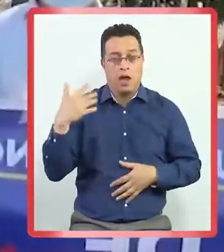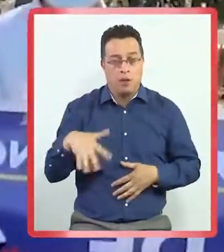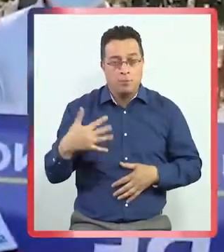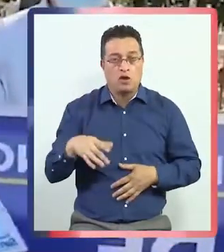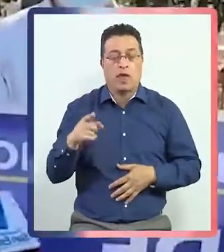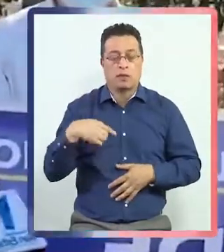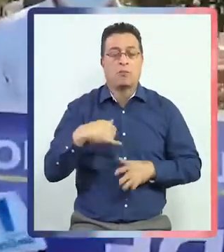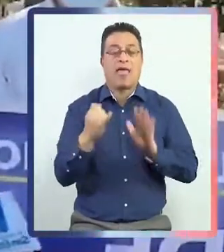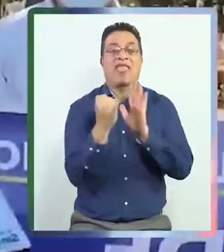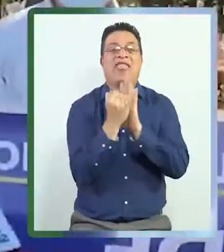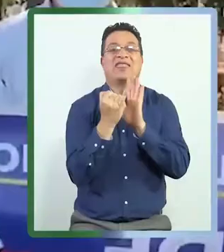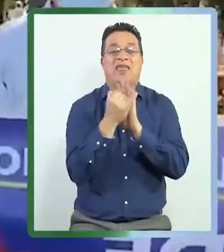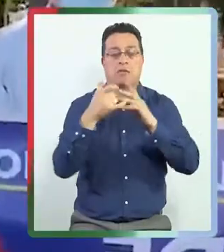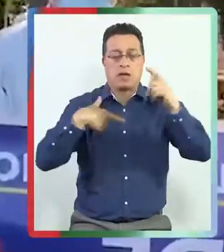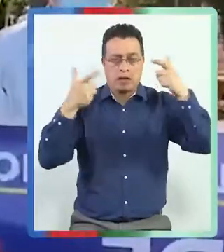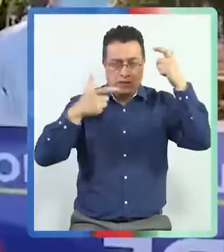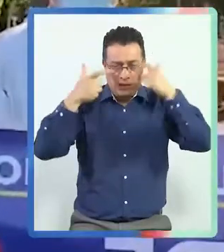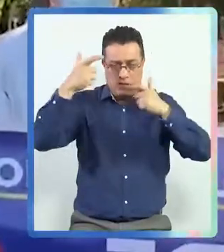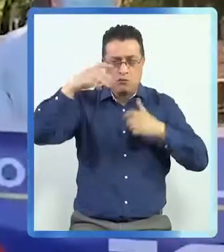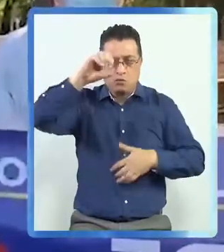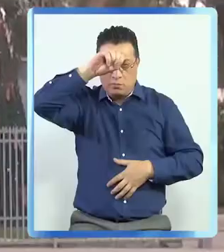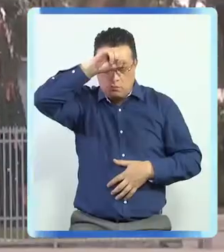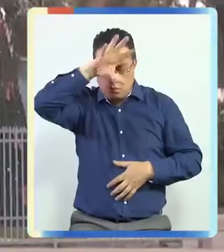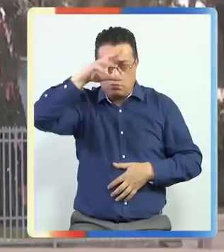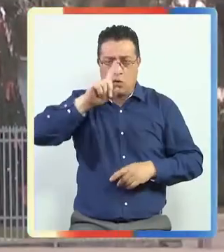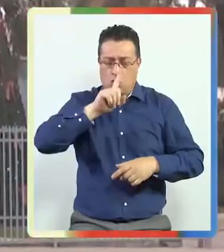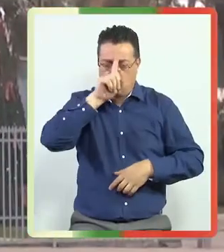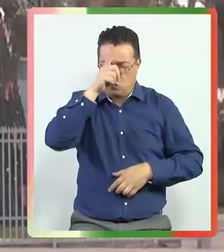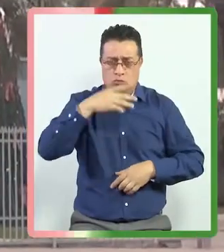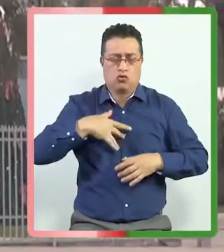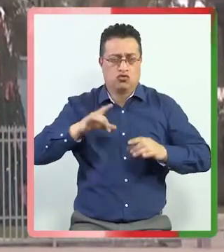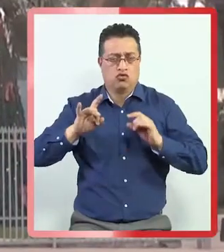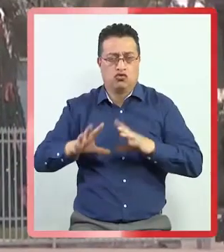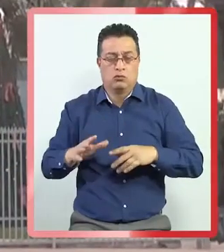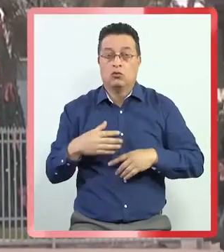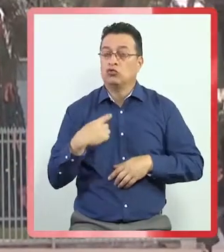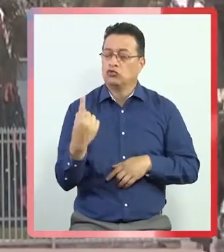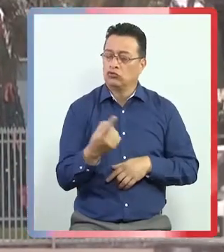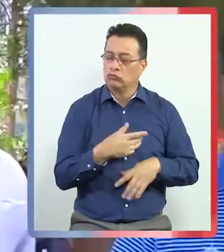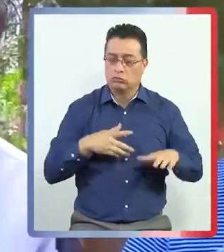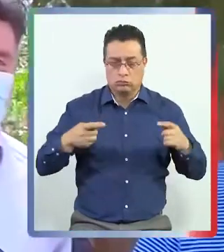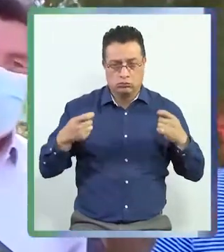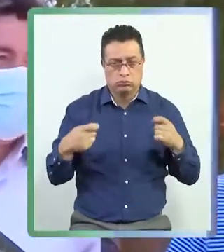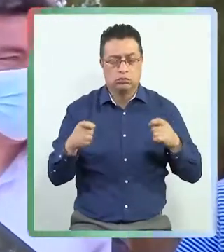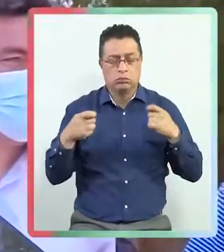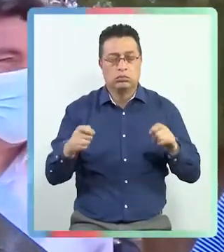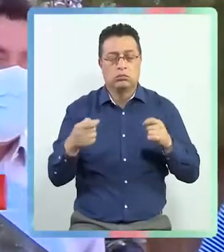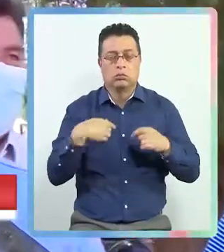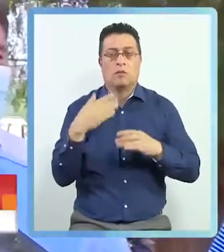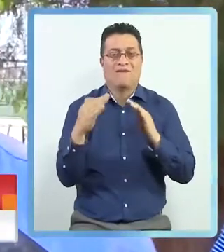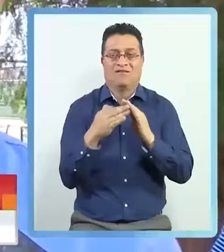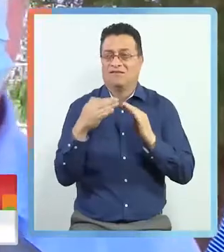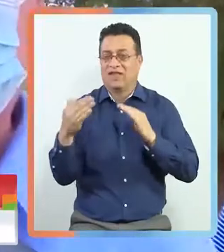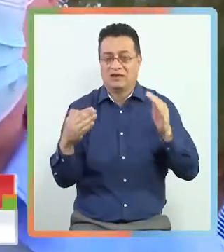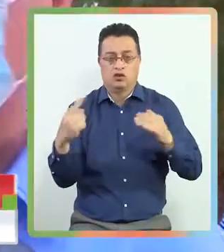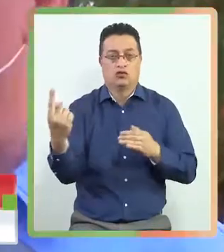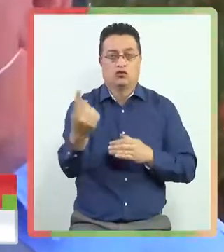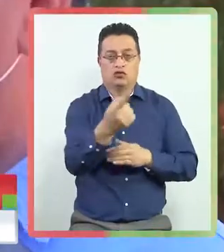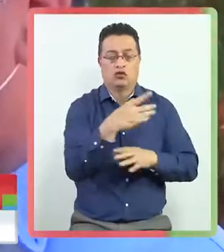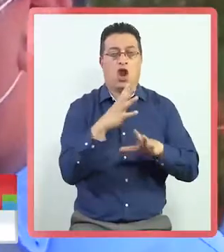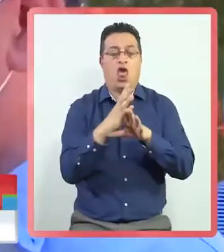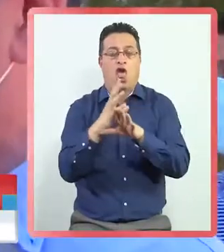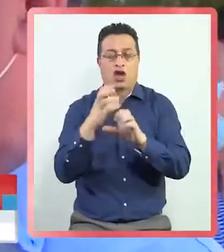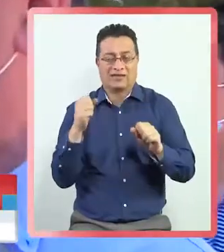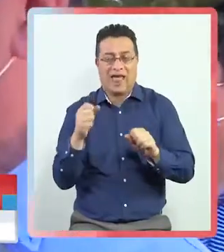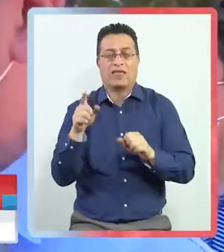preservar nuestra identidad campesina, minera, nuestras tradiciones. Vamos a hacer todos los esfuerzos por invitar a las vecinas y vecinos de la